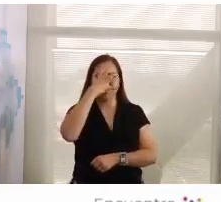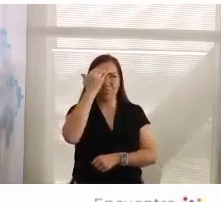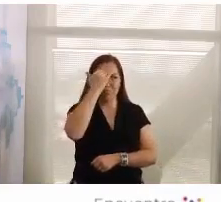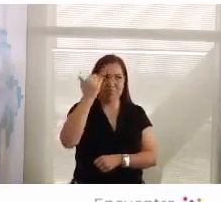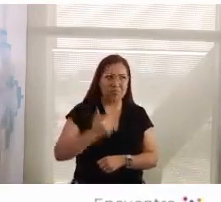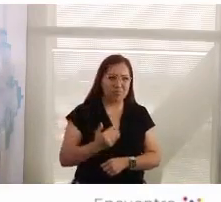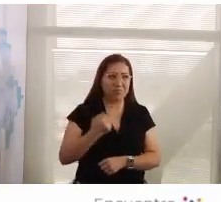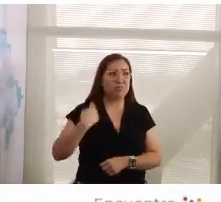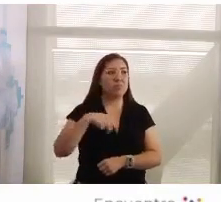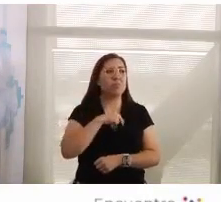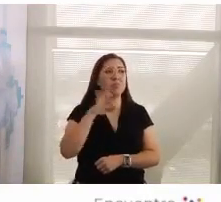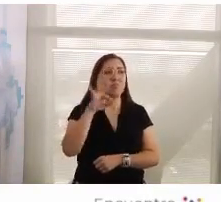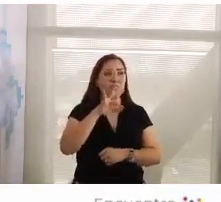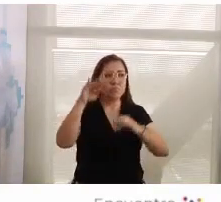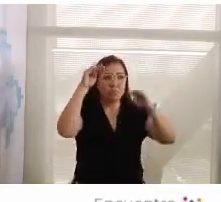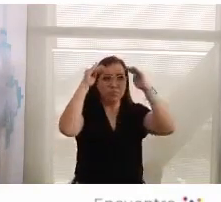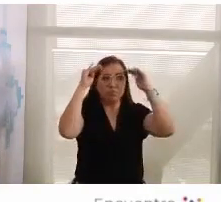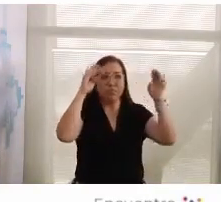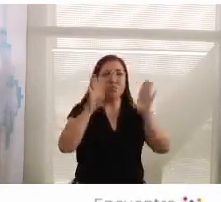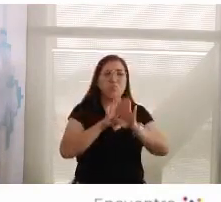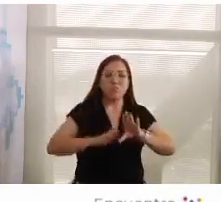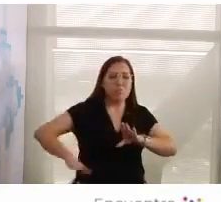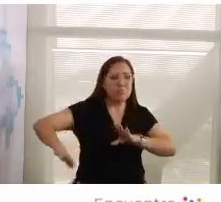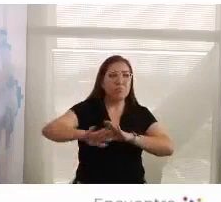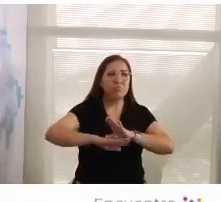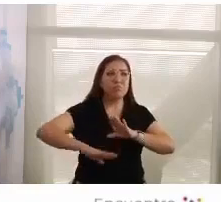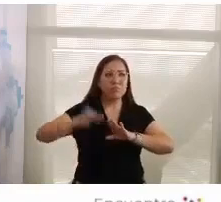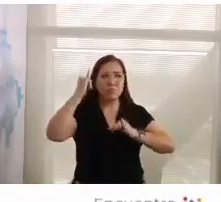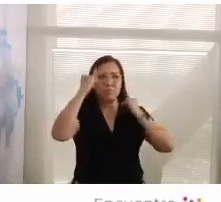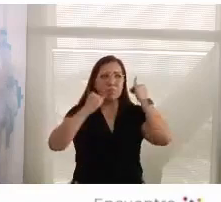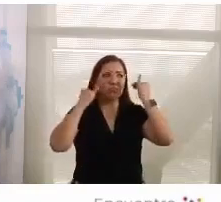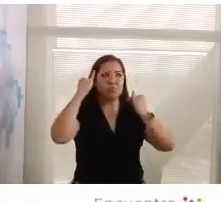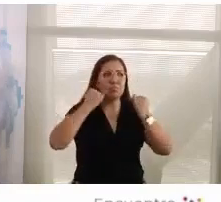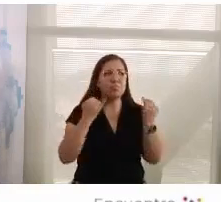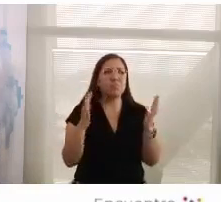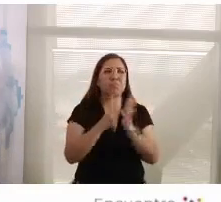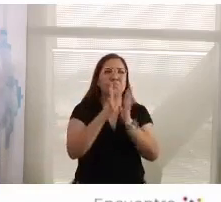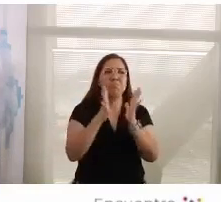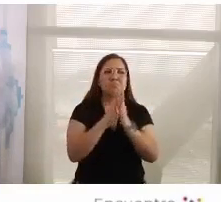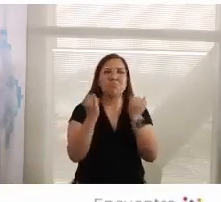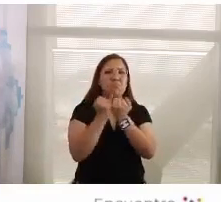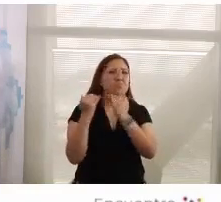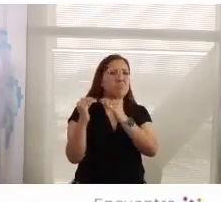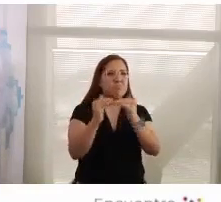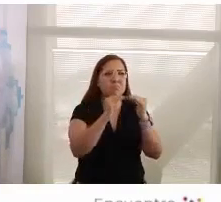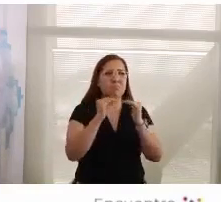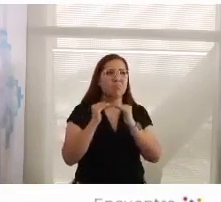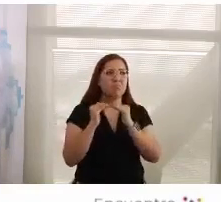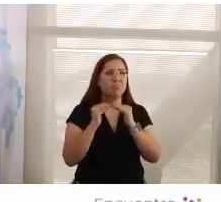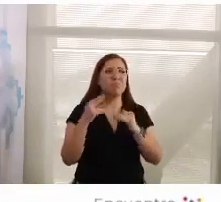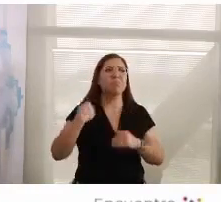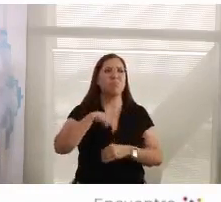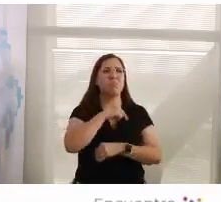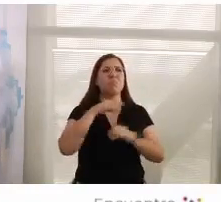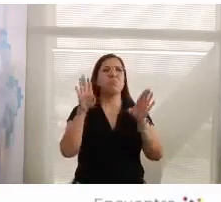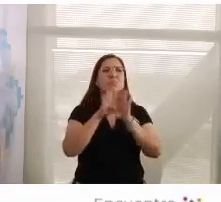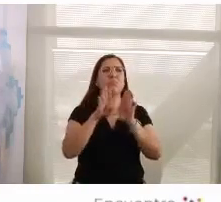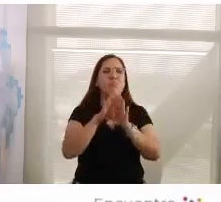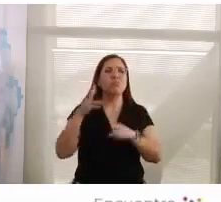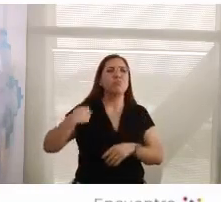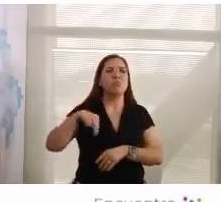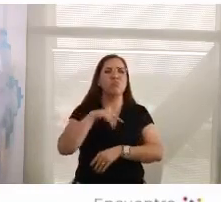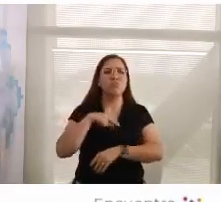manifestações a principios de derechos democráticos entonces habría una reacción restauradora de un